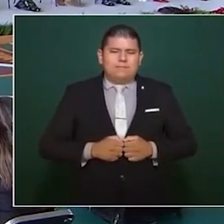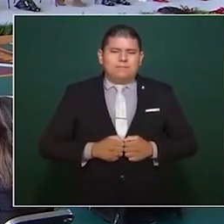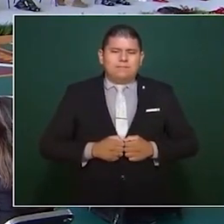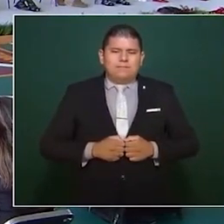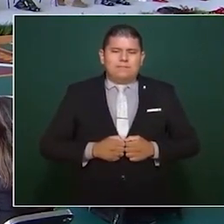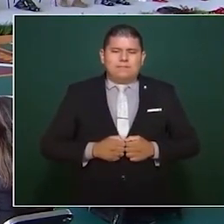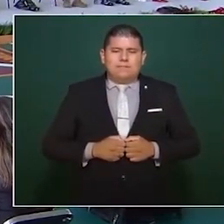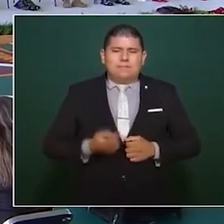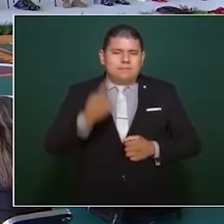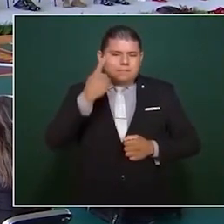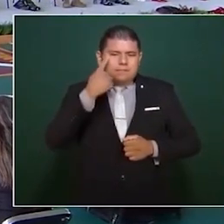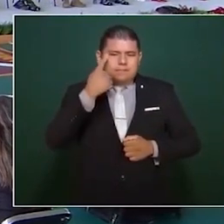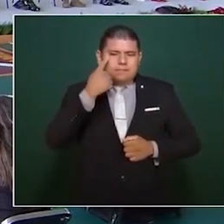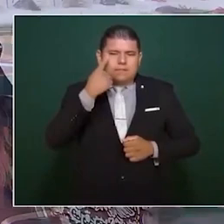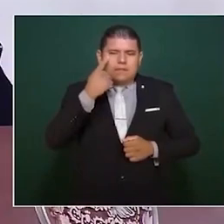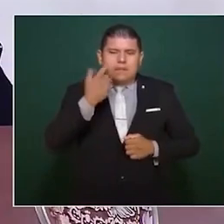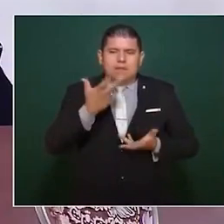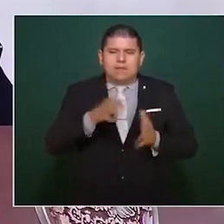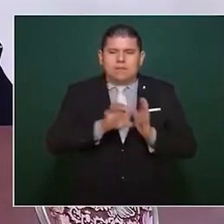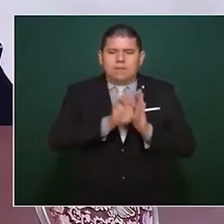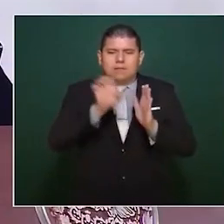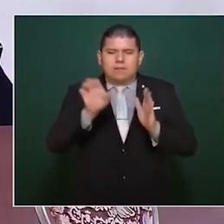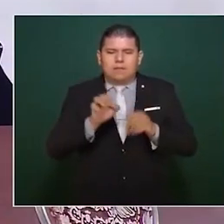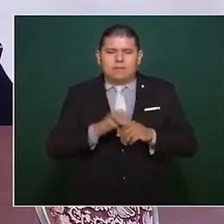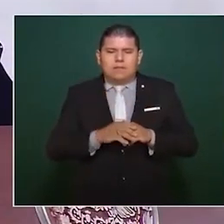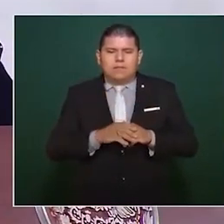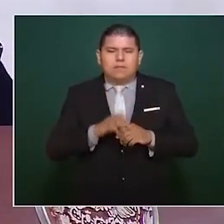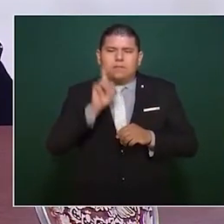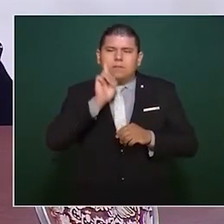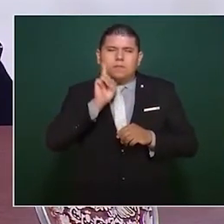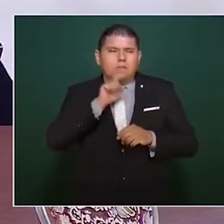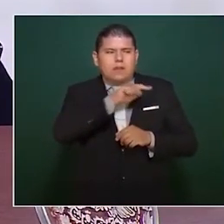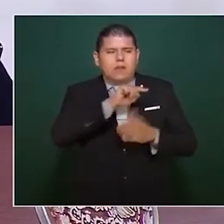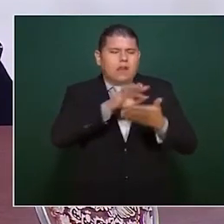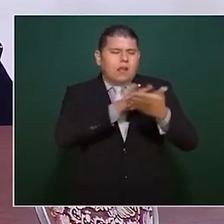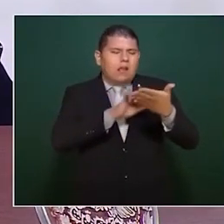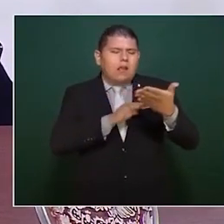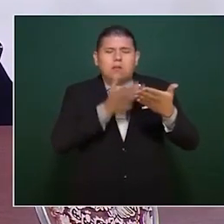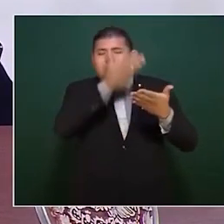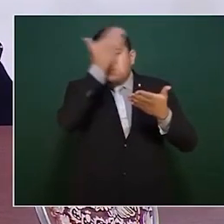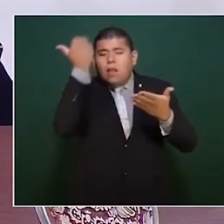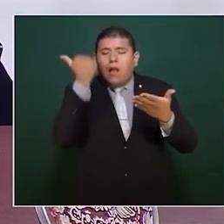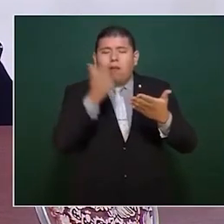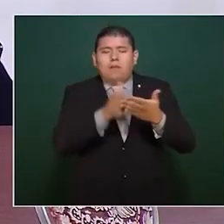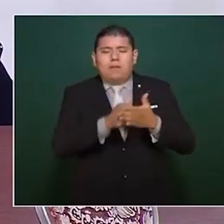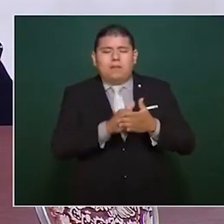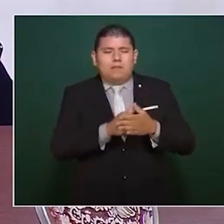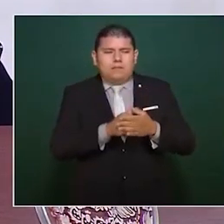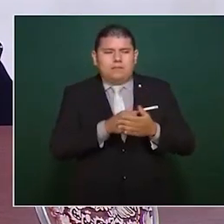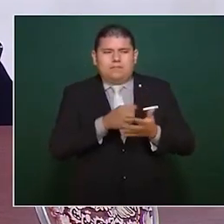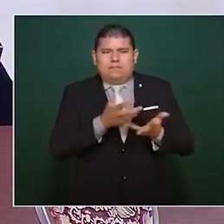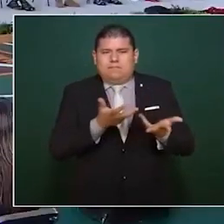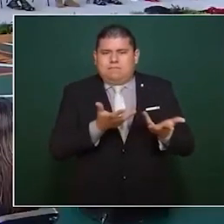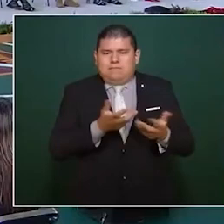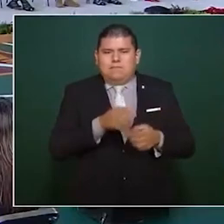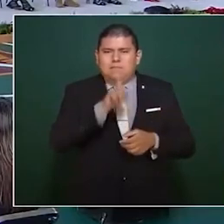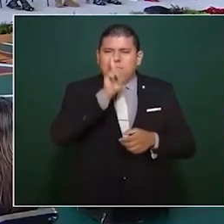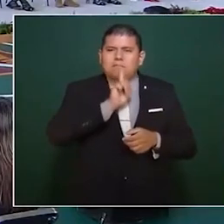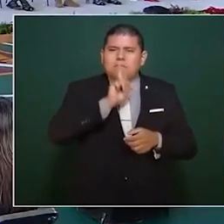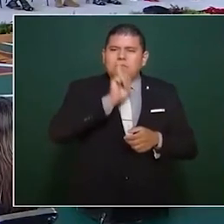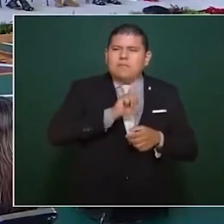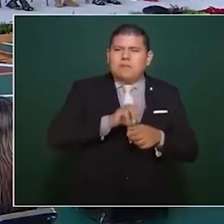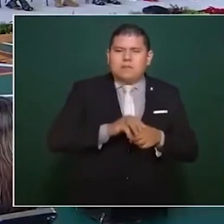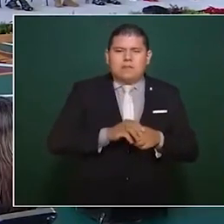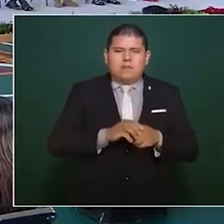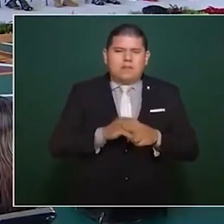Que los saque la señorita esa, que no sabe leer en su sección de Mentiras de la